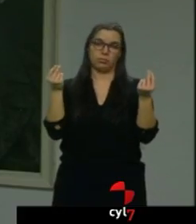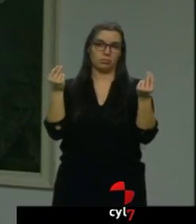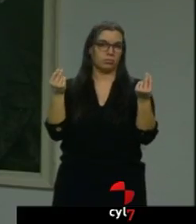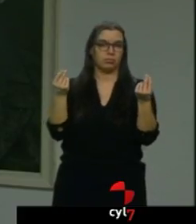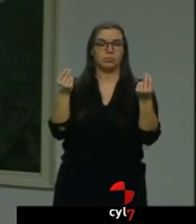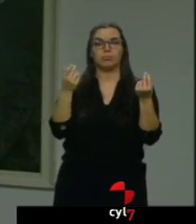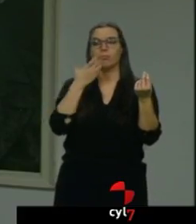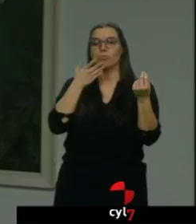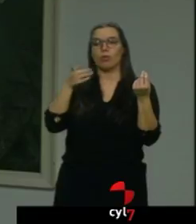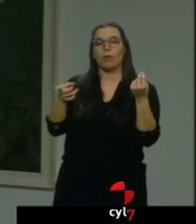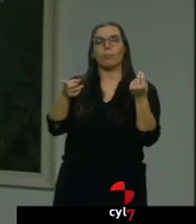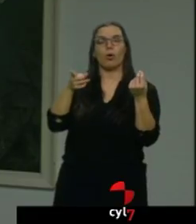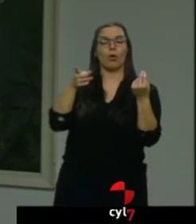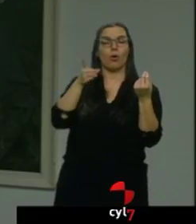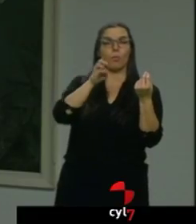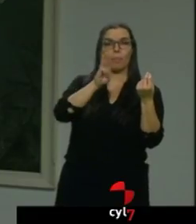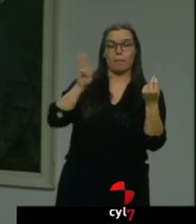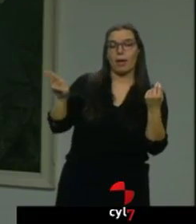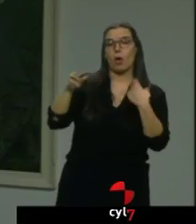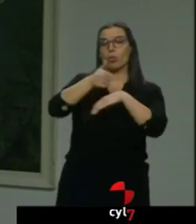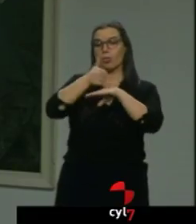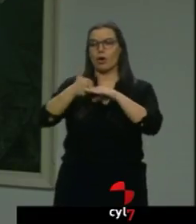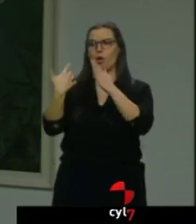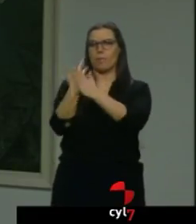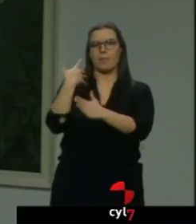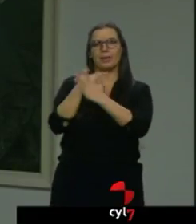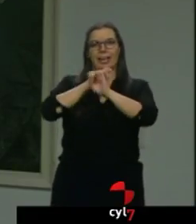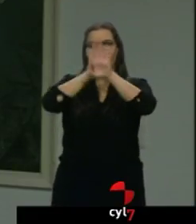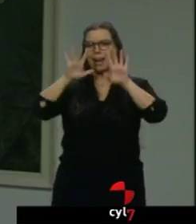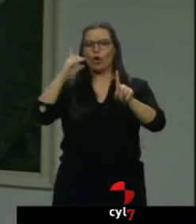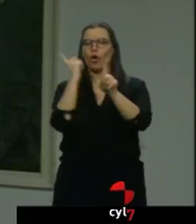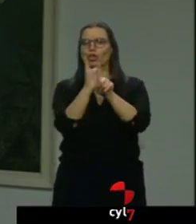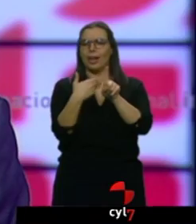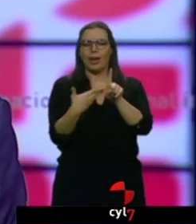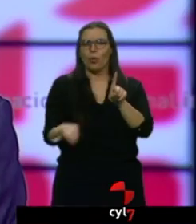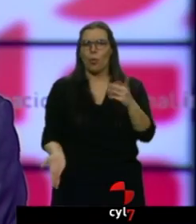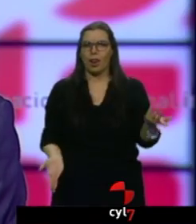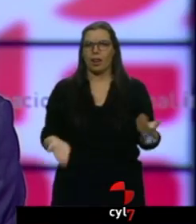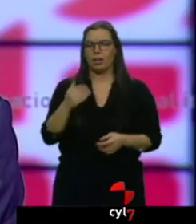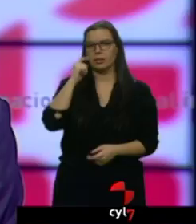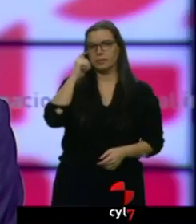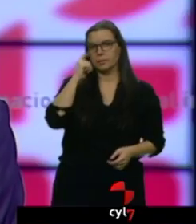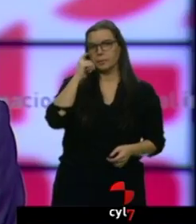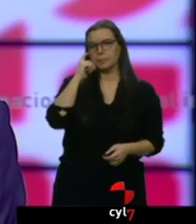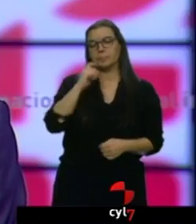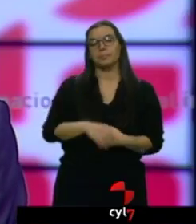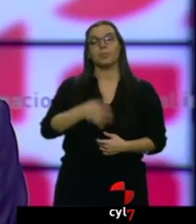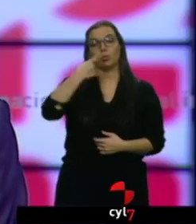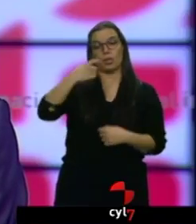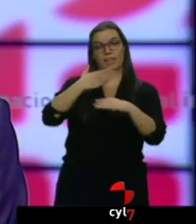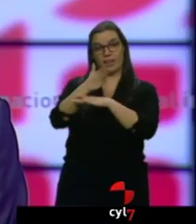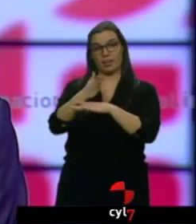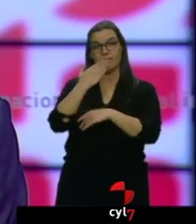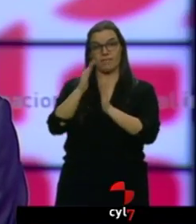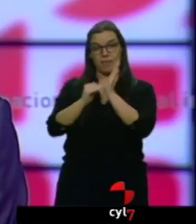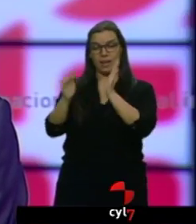como puede ser el Partido Popular o Ciudadanos, den una explicación coherente de qué tienen en contra. Luis Tudanca, desde Valencia, acusó al presidente